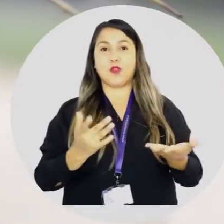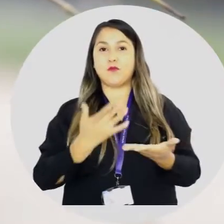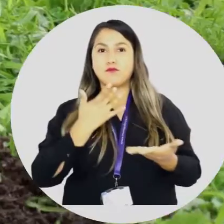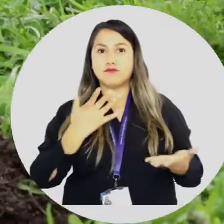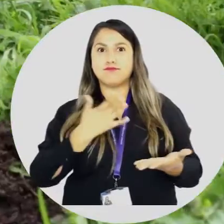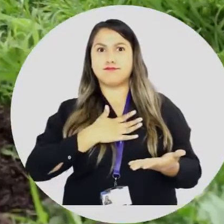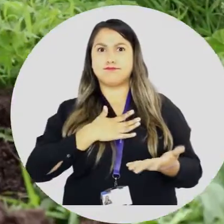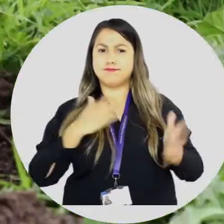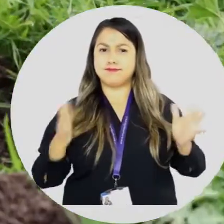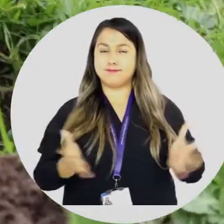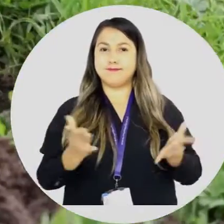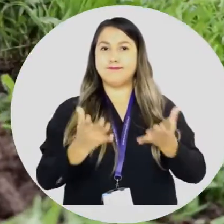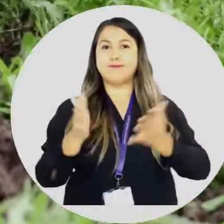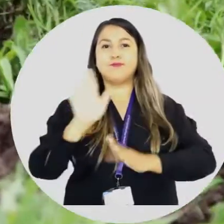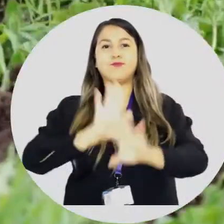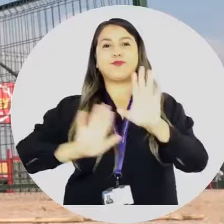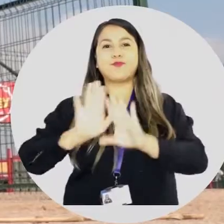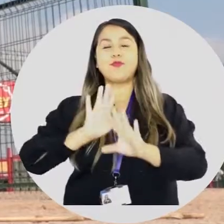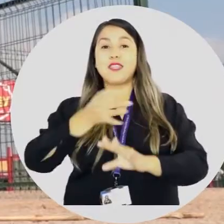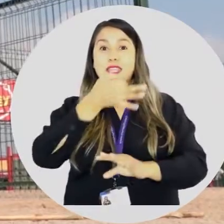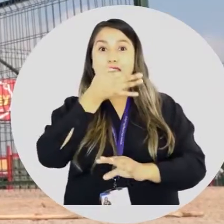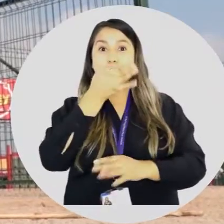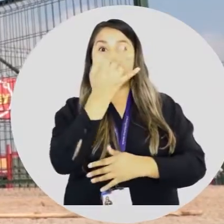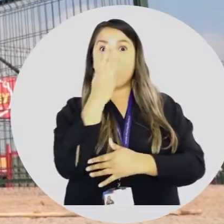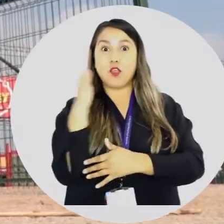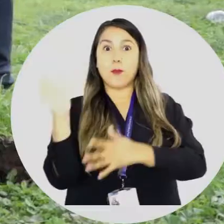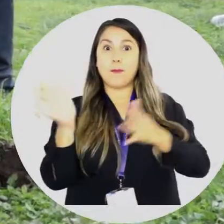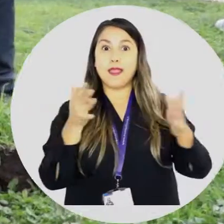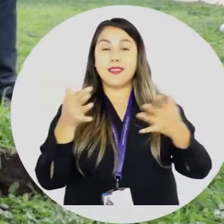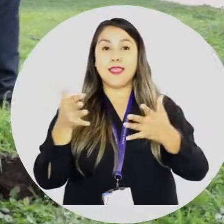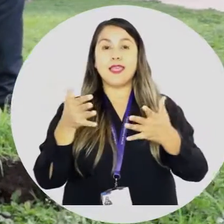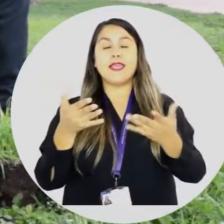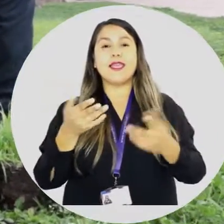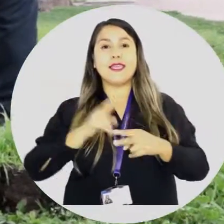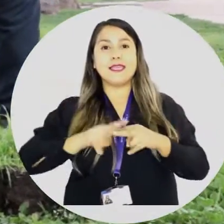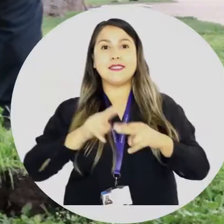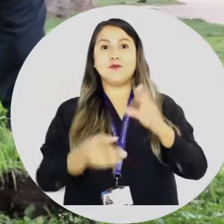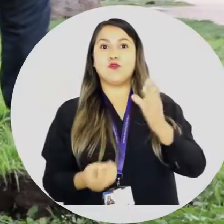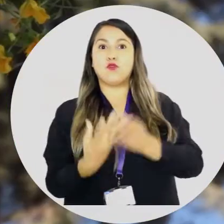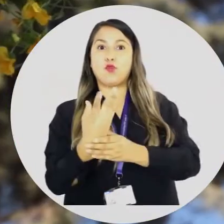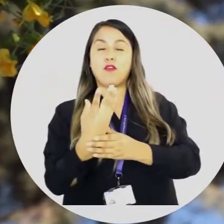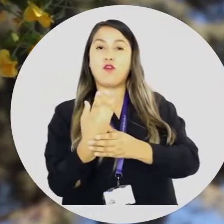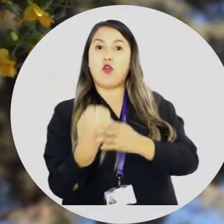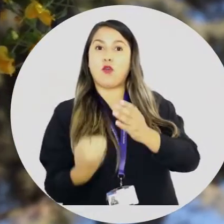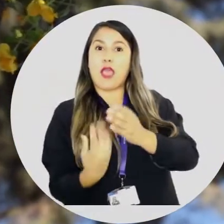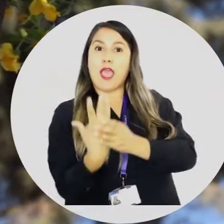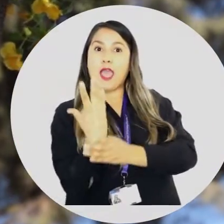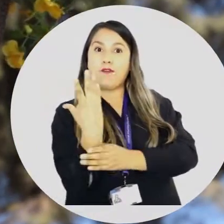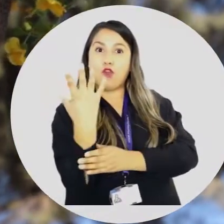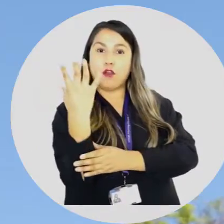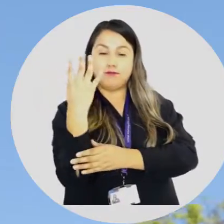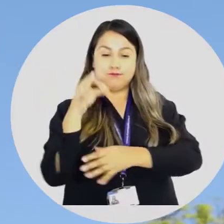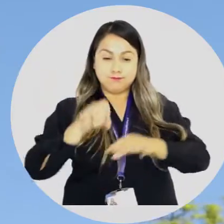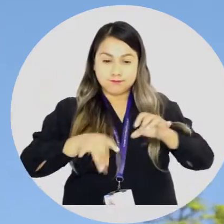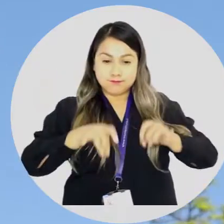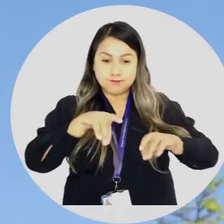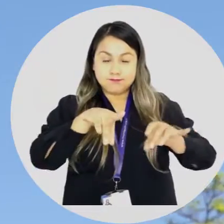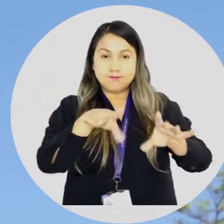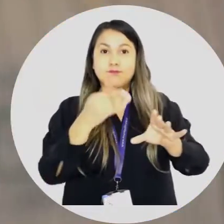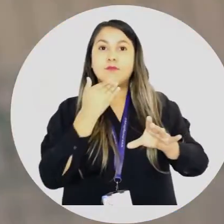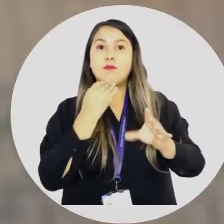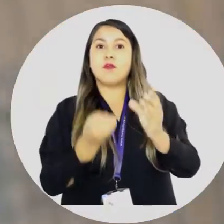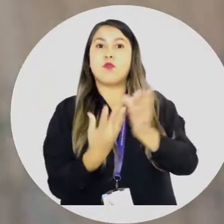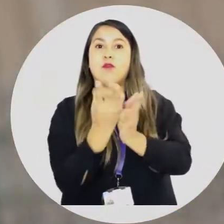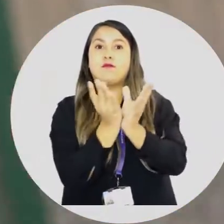buscamos promover el cuidado del medio ambiente, realizamos arborización de áreas verdes, repusimos macetas